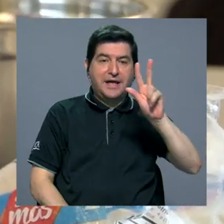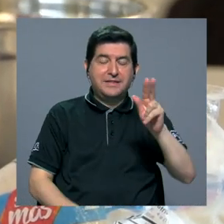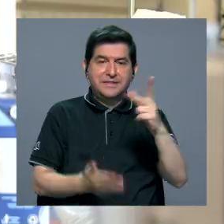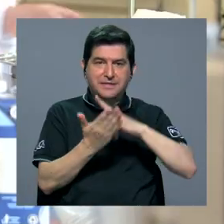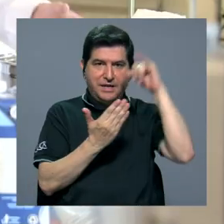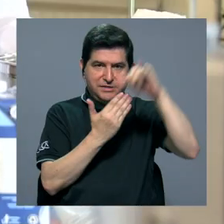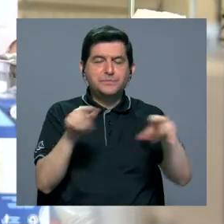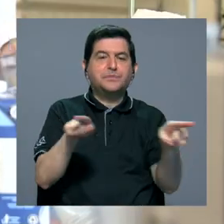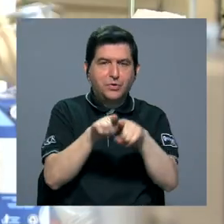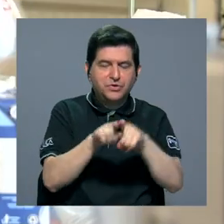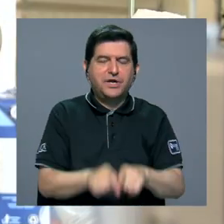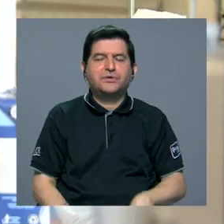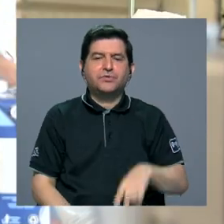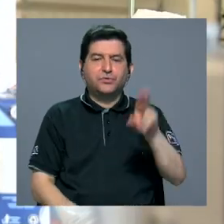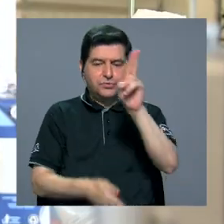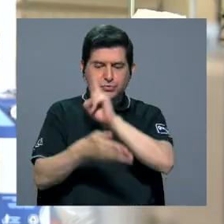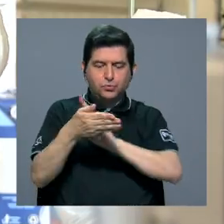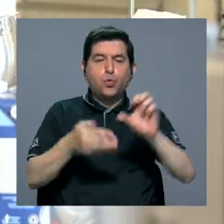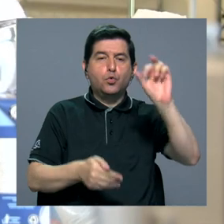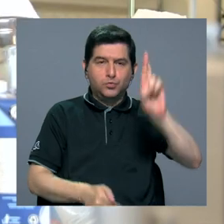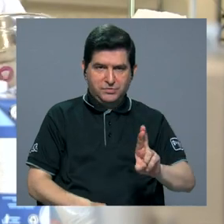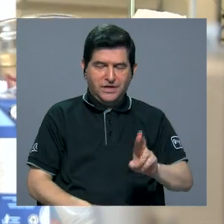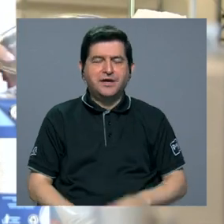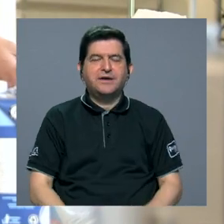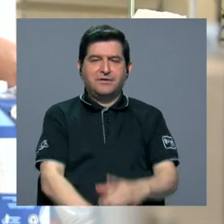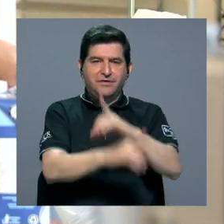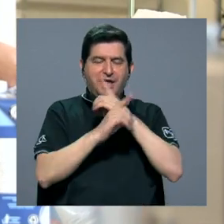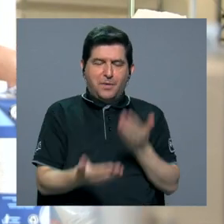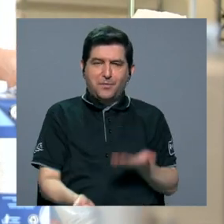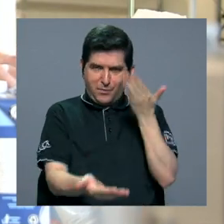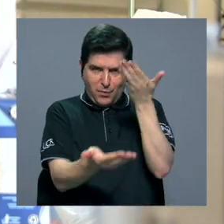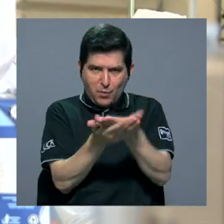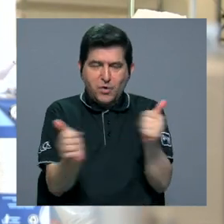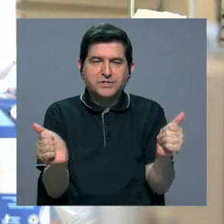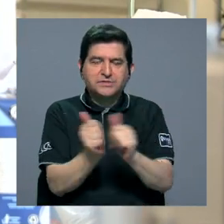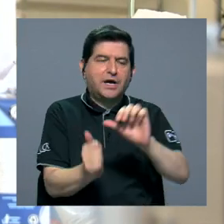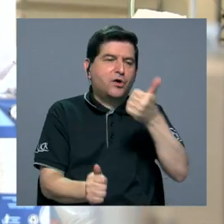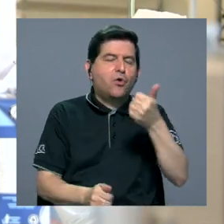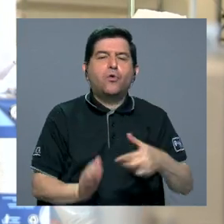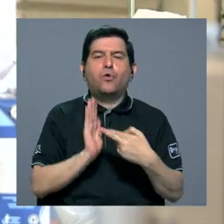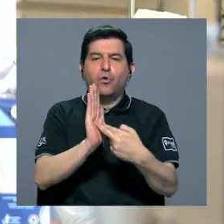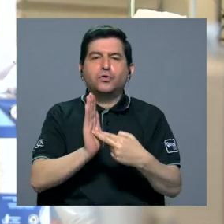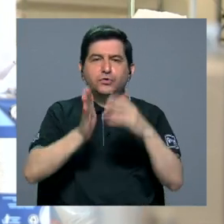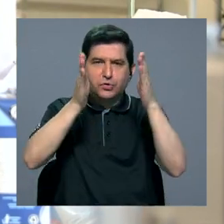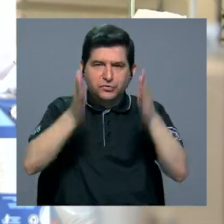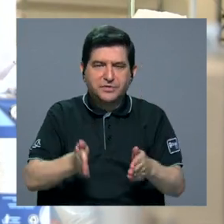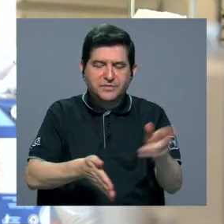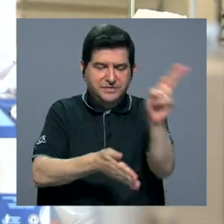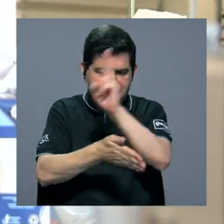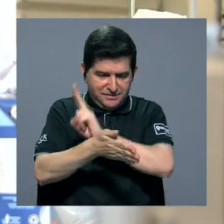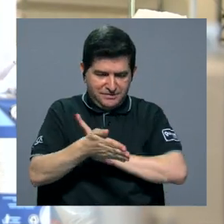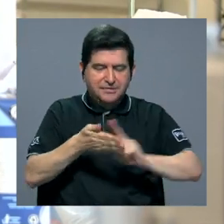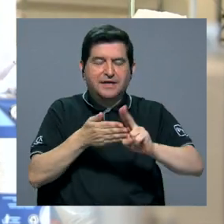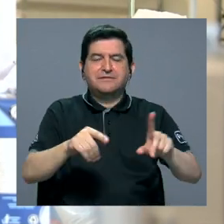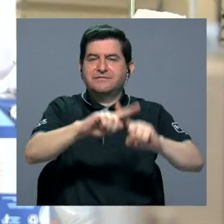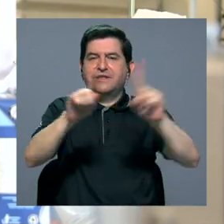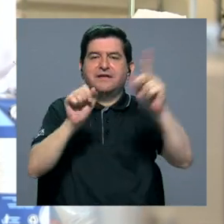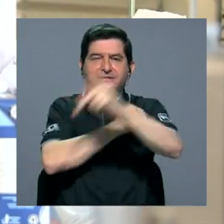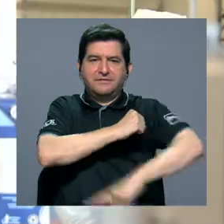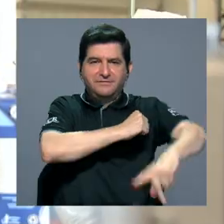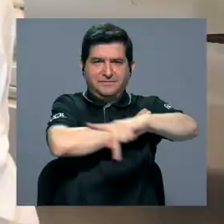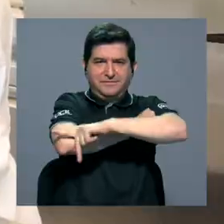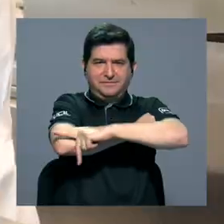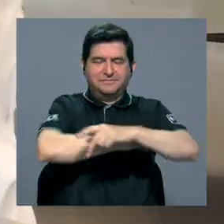más de la Universidad de Costa Rica que defenderán su propuesta junto a otras representaciones universitarias de diversos